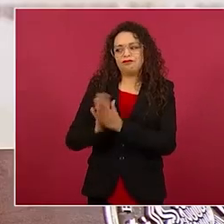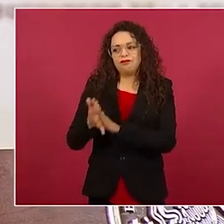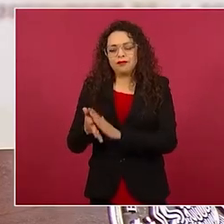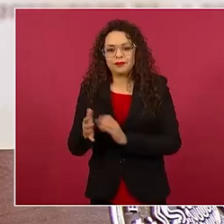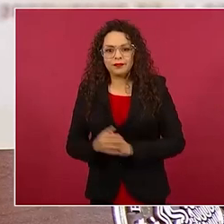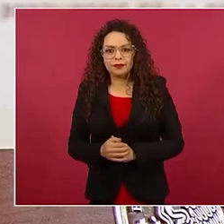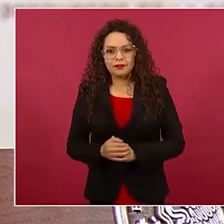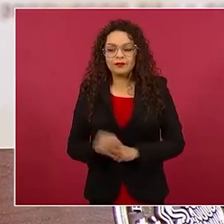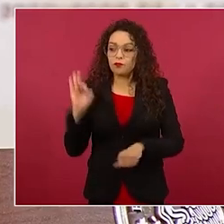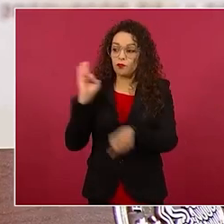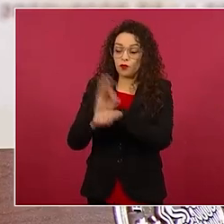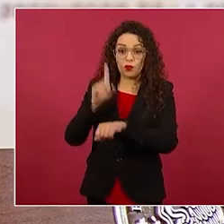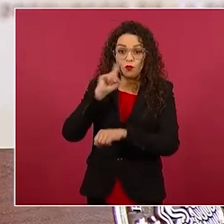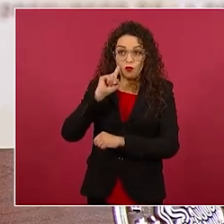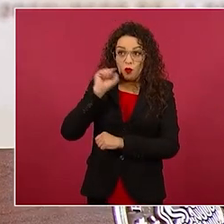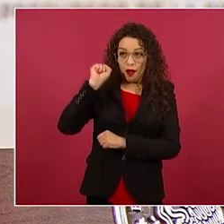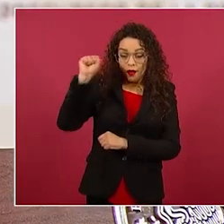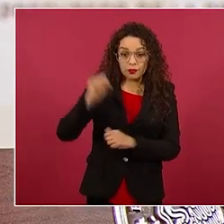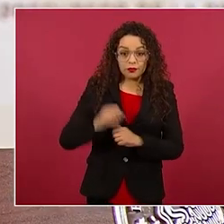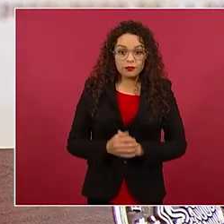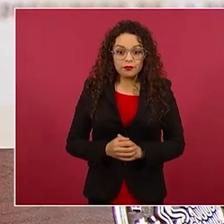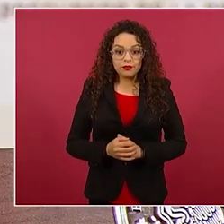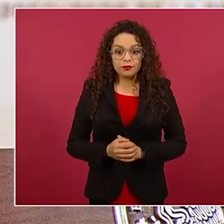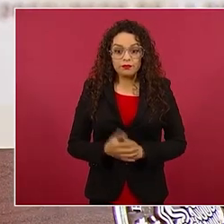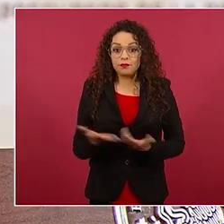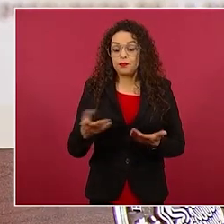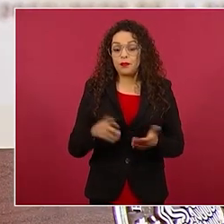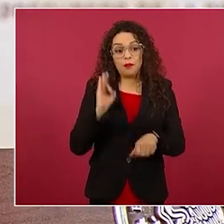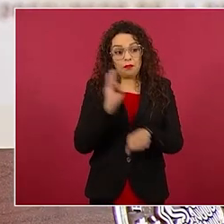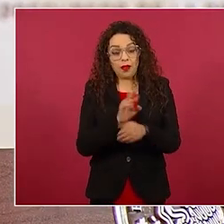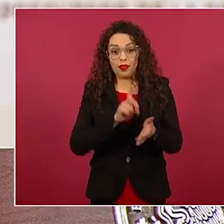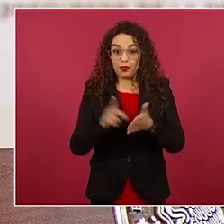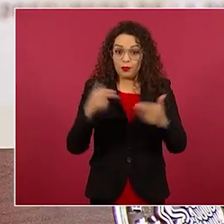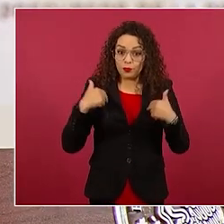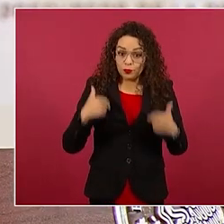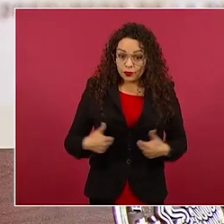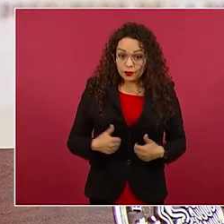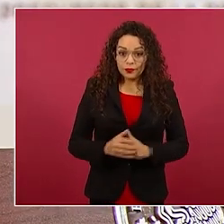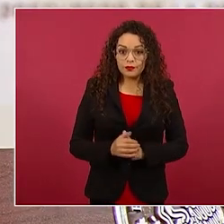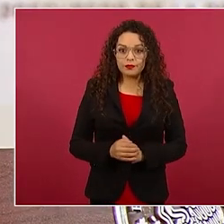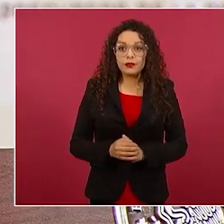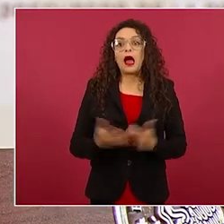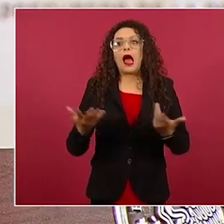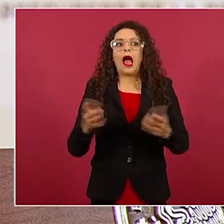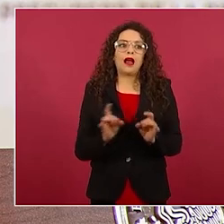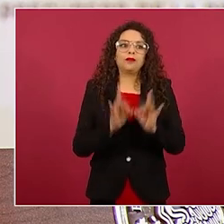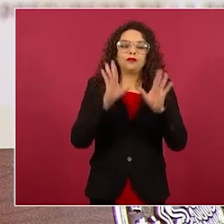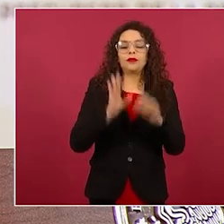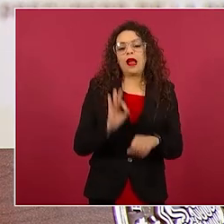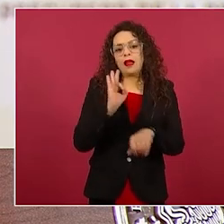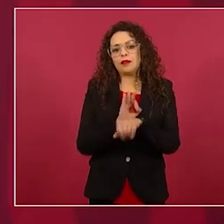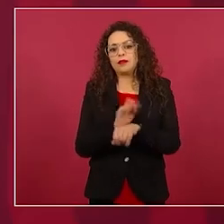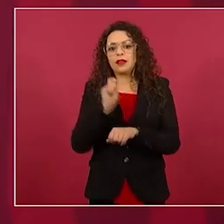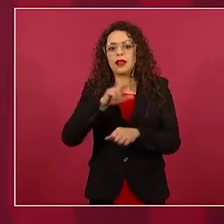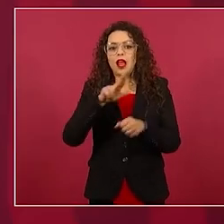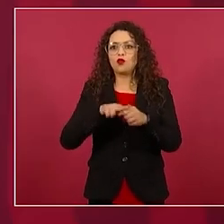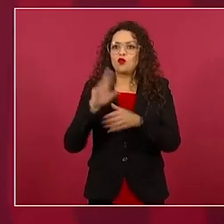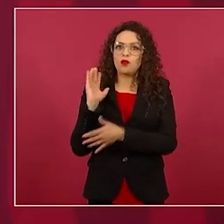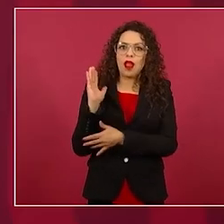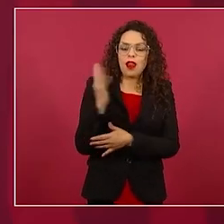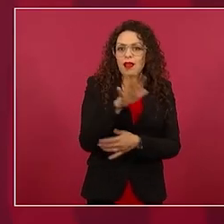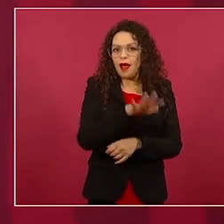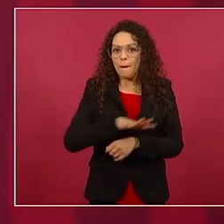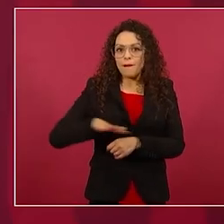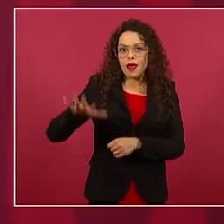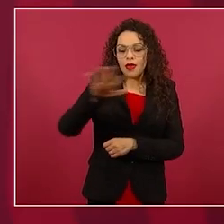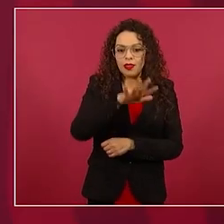ambientalistas, nacionalistas, en este